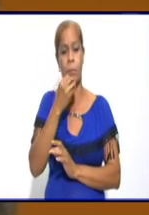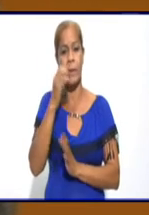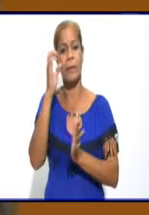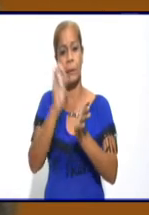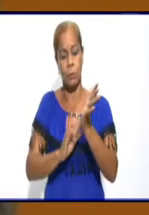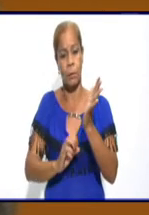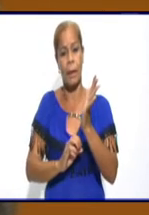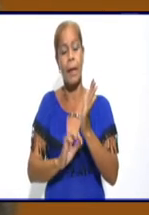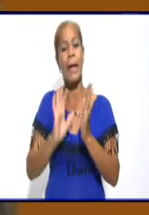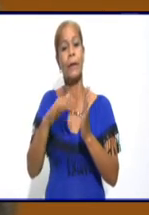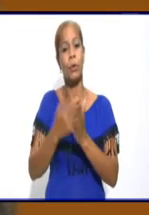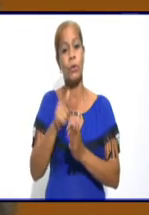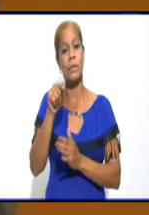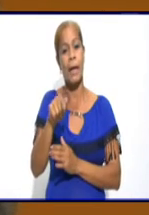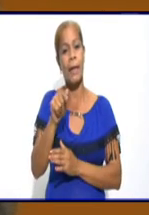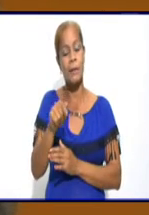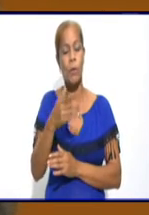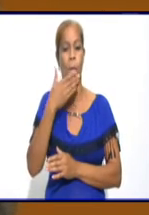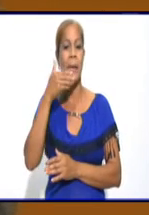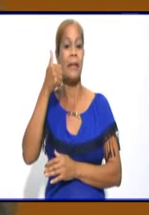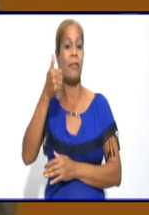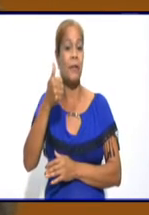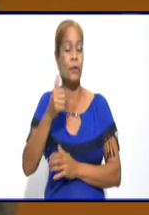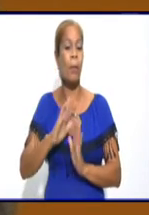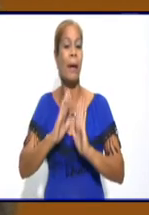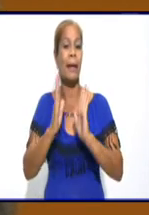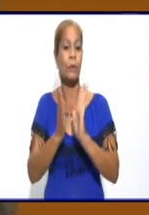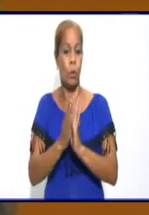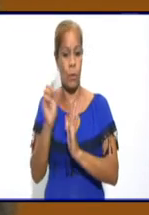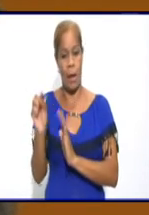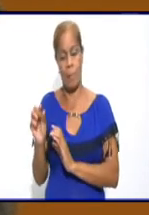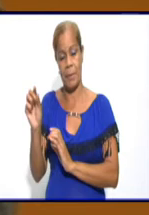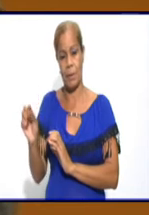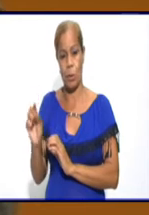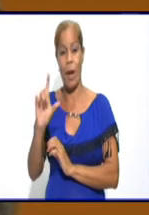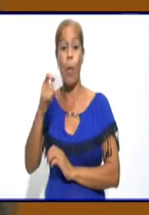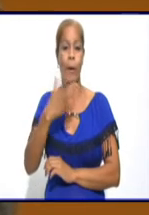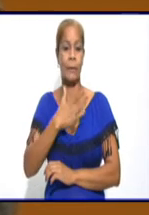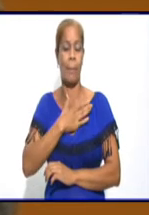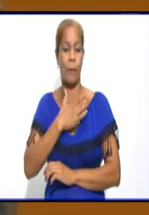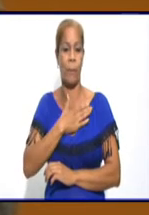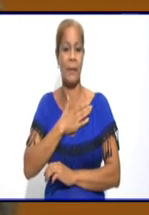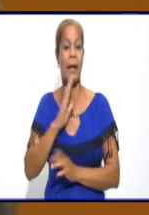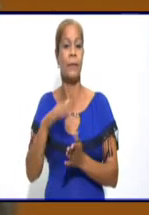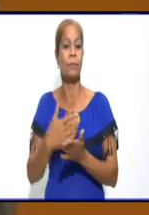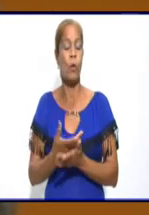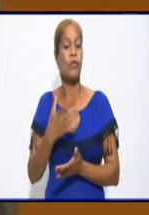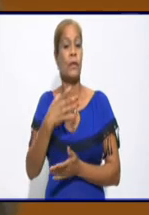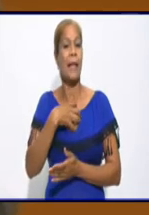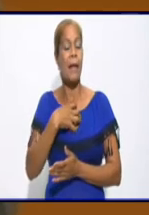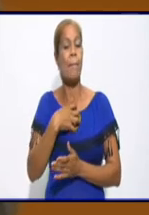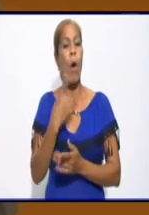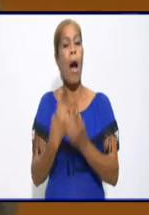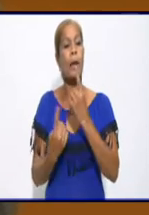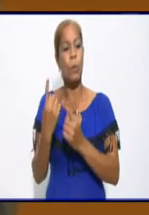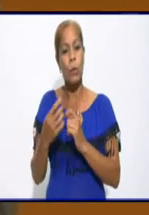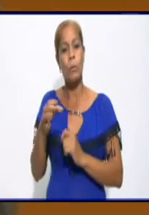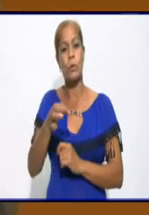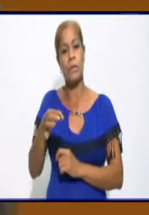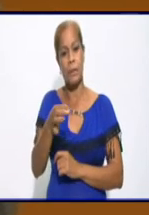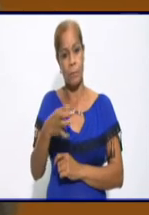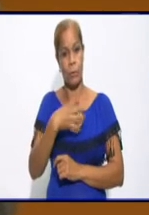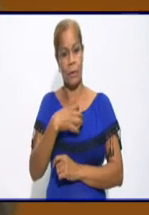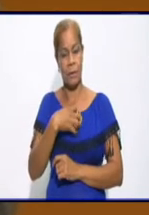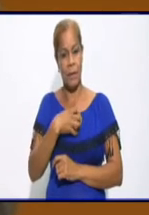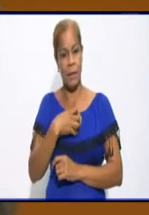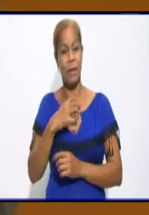cual representa lógicamente un beneficio para el bolsillo del contribuyente. Nosotros tenemos municipios que tienen una situación, o sea,